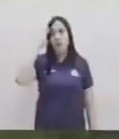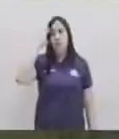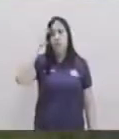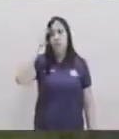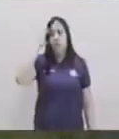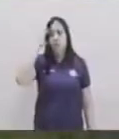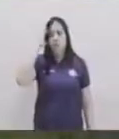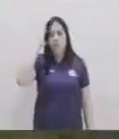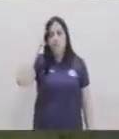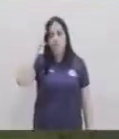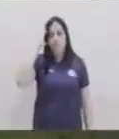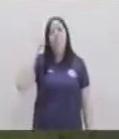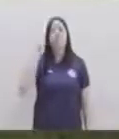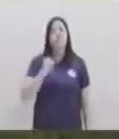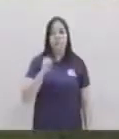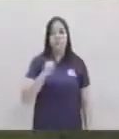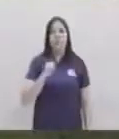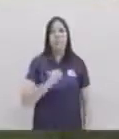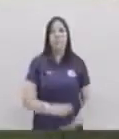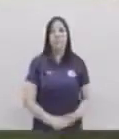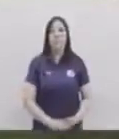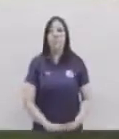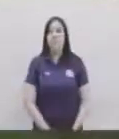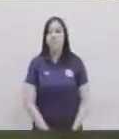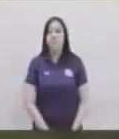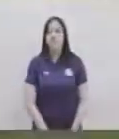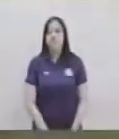derecho de la cabeza